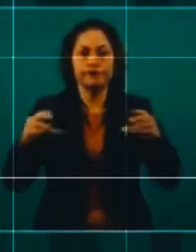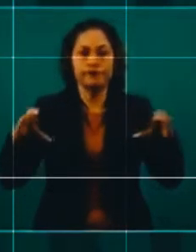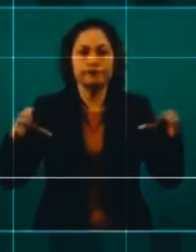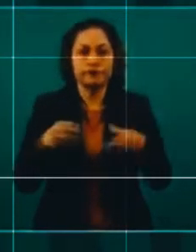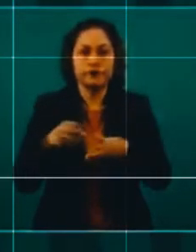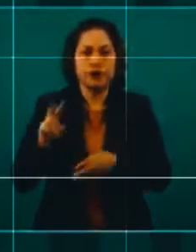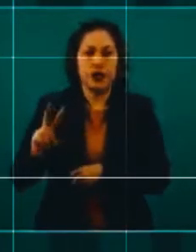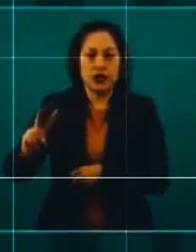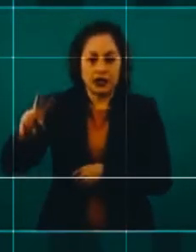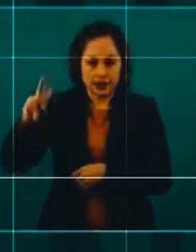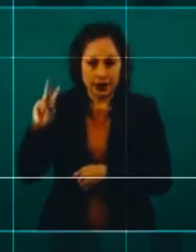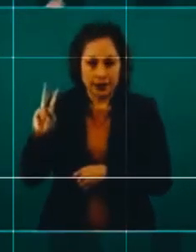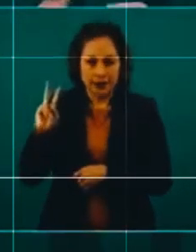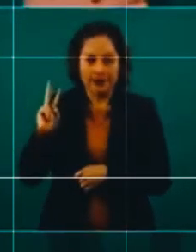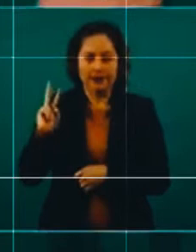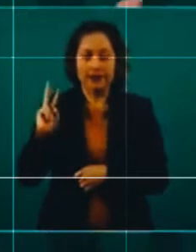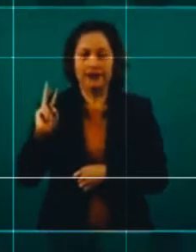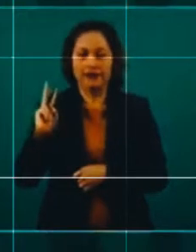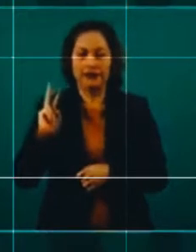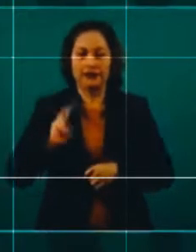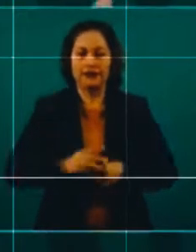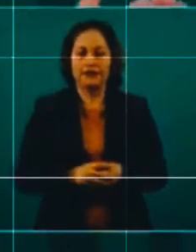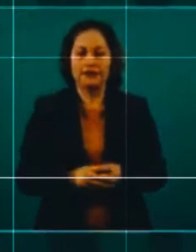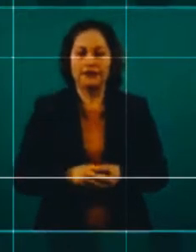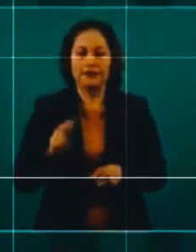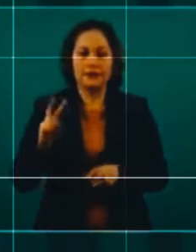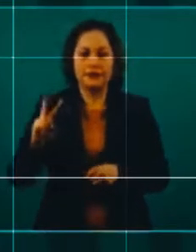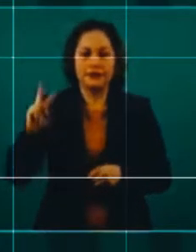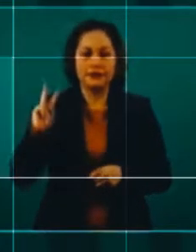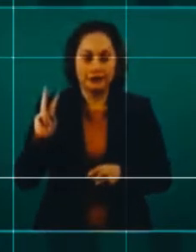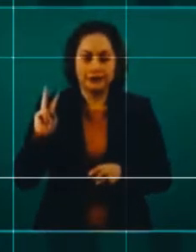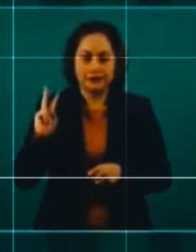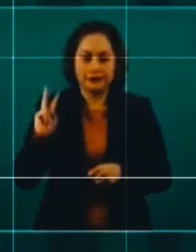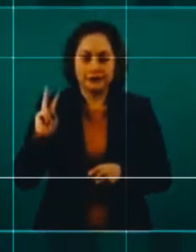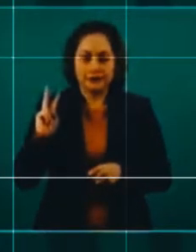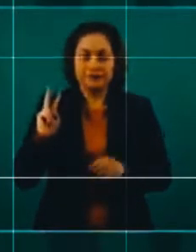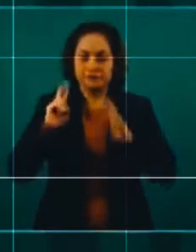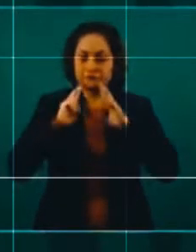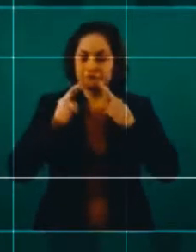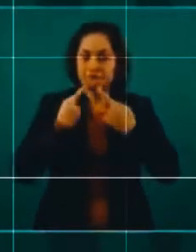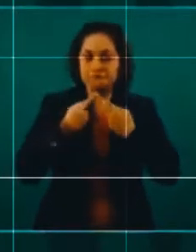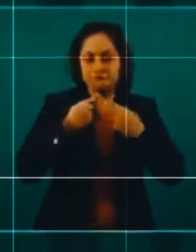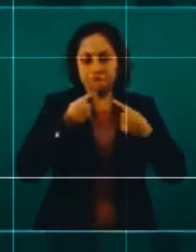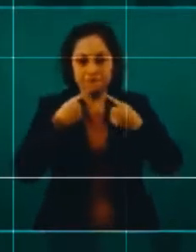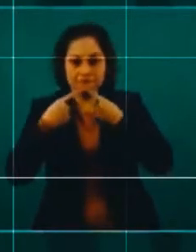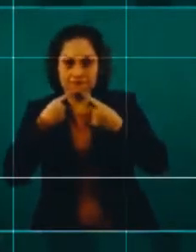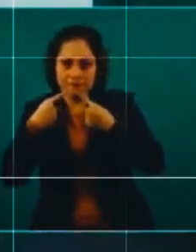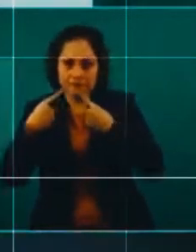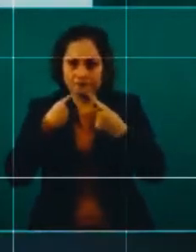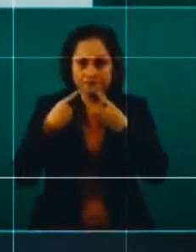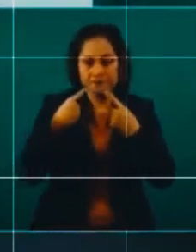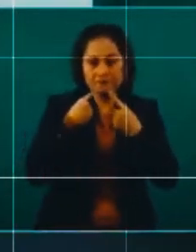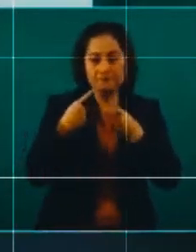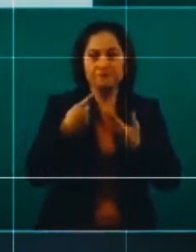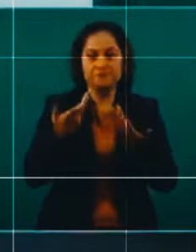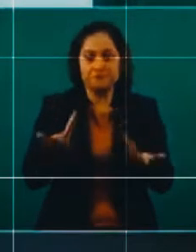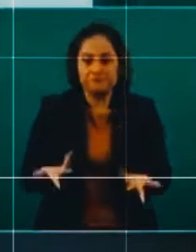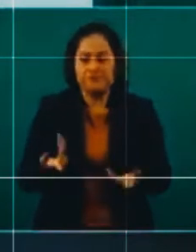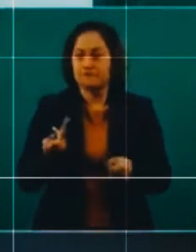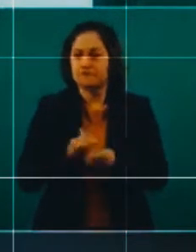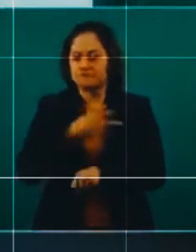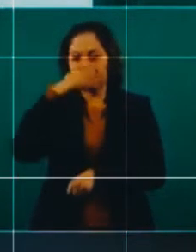llegar en la noche a concluir con el director del SENACE, que es el encargado de manejar todo el despacho de la